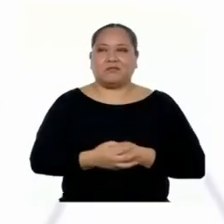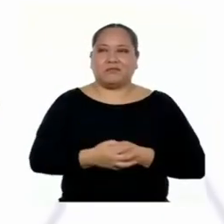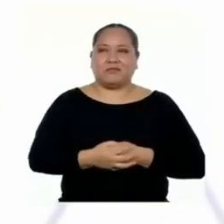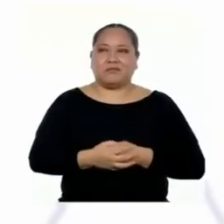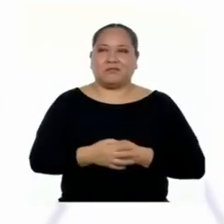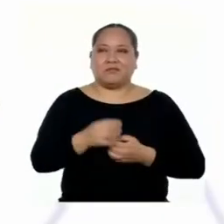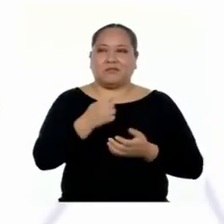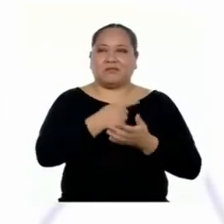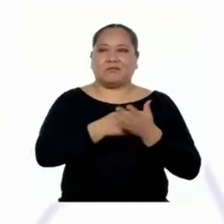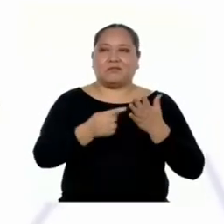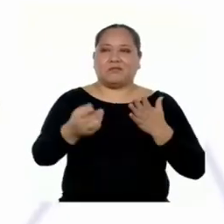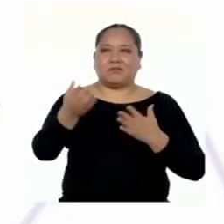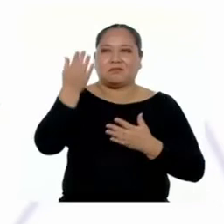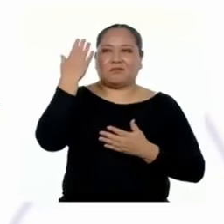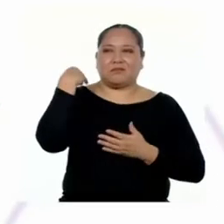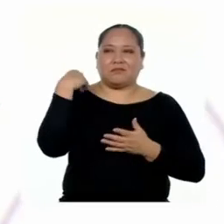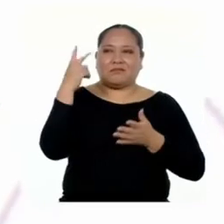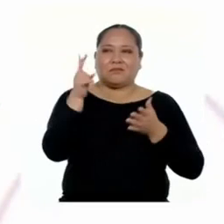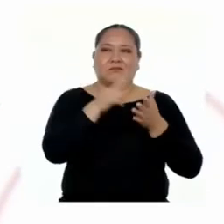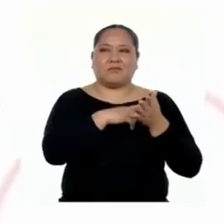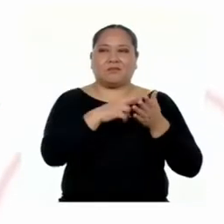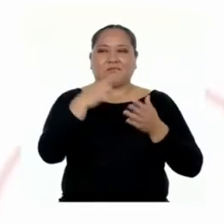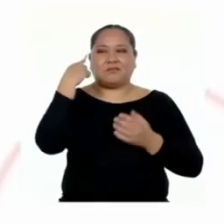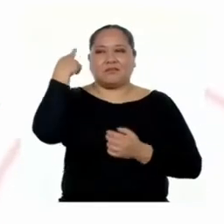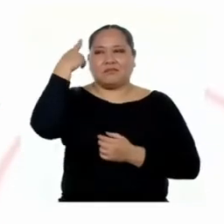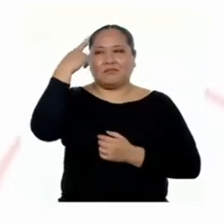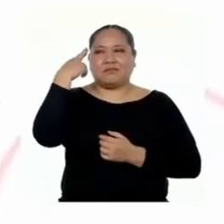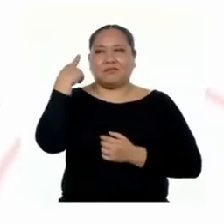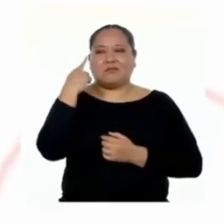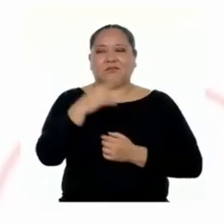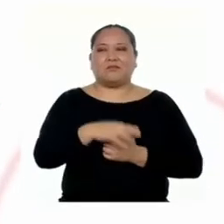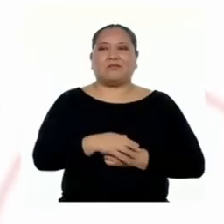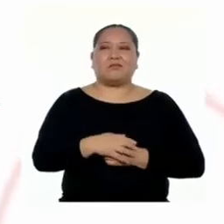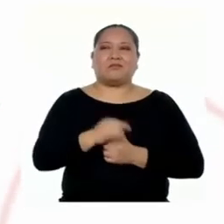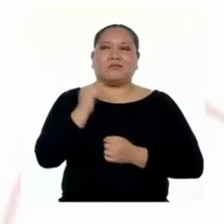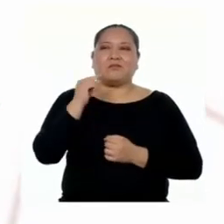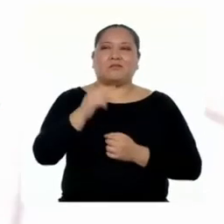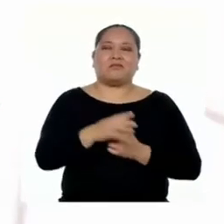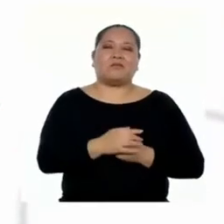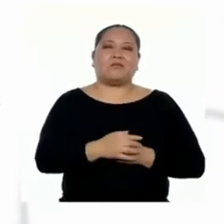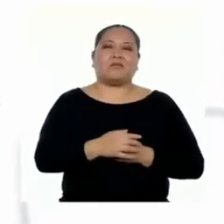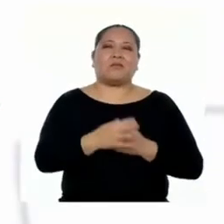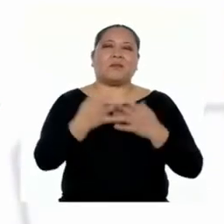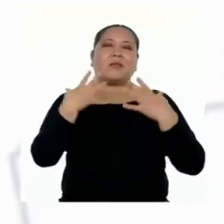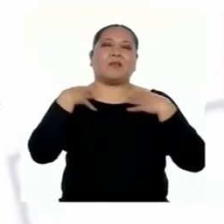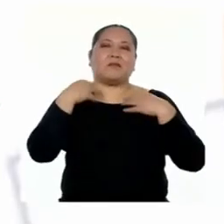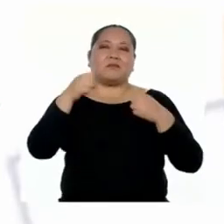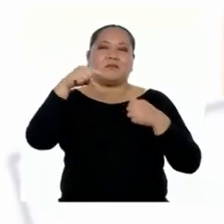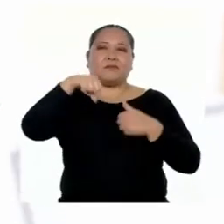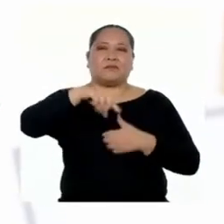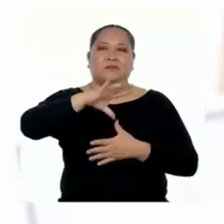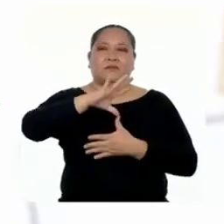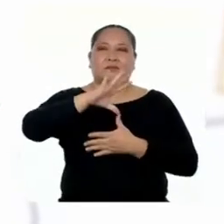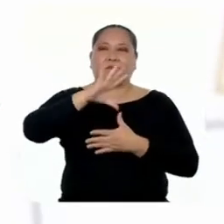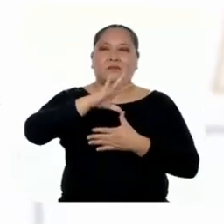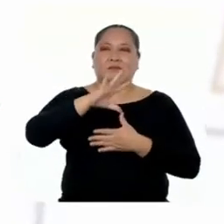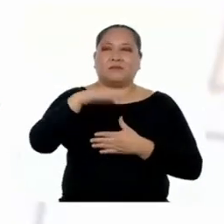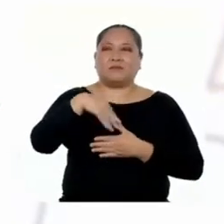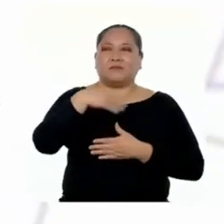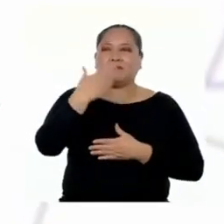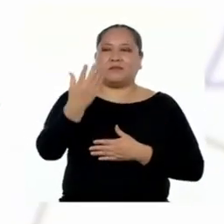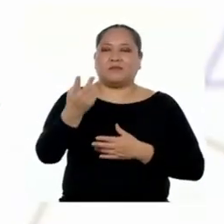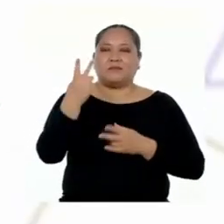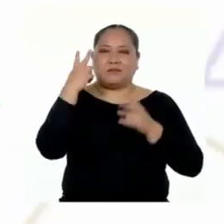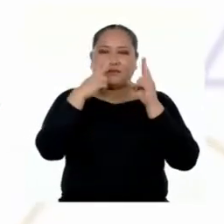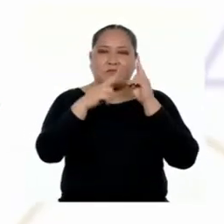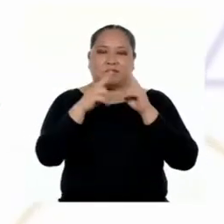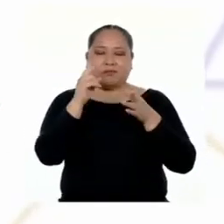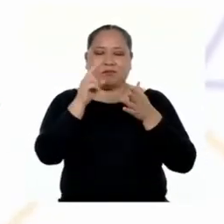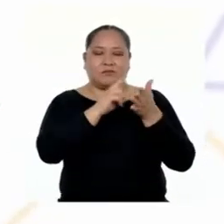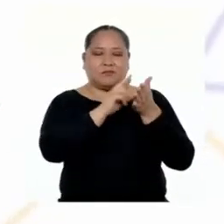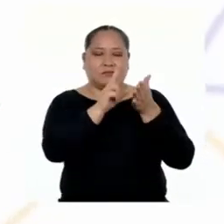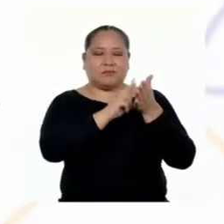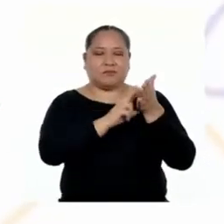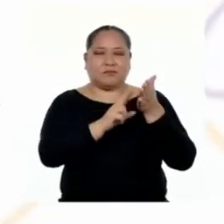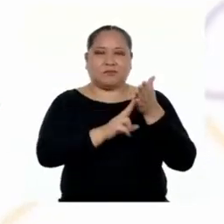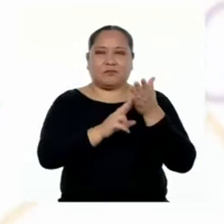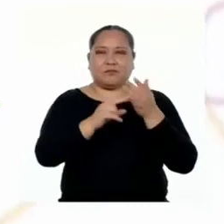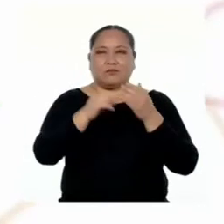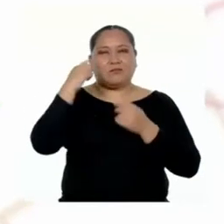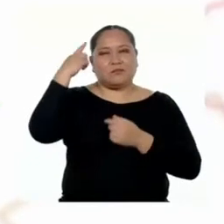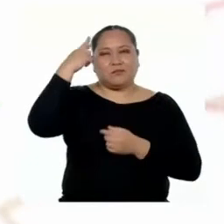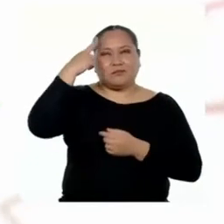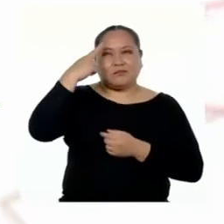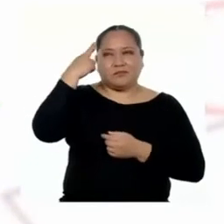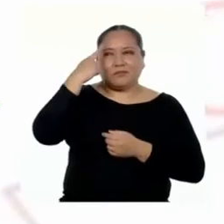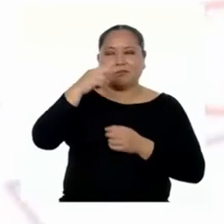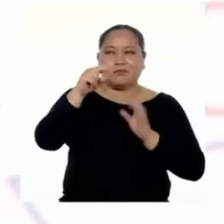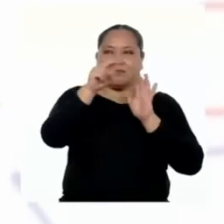La semana pasada leímos y reflexionamos sobre la situación de la salud en América. Luego, revisamos y reflexionamos sobre